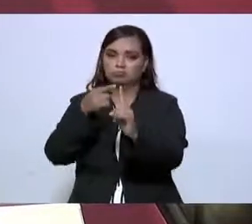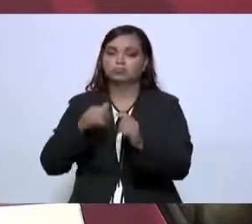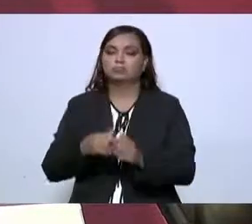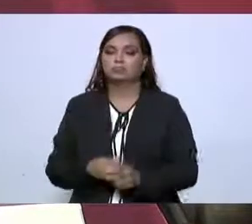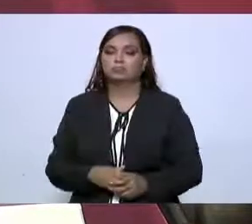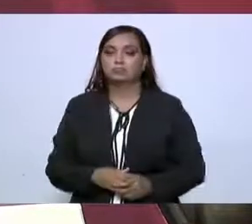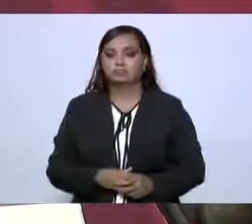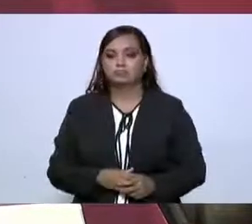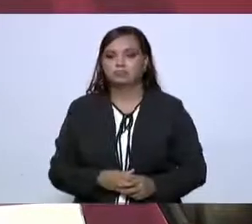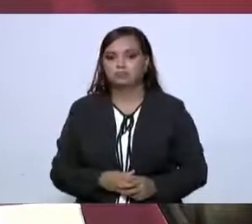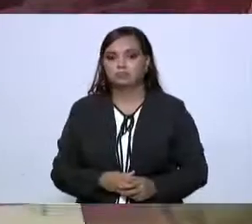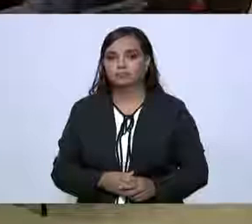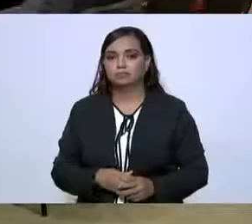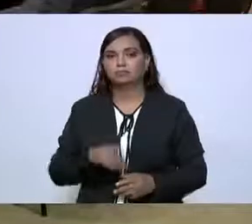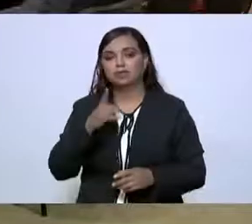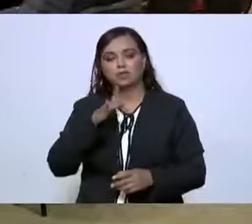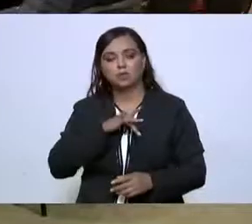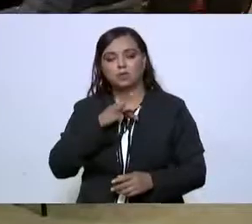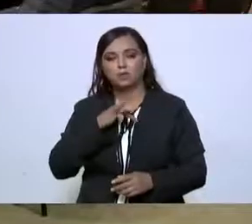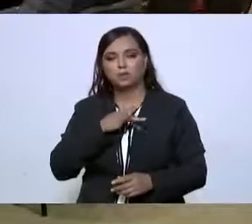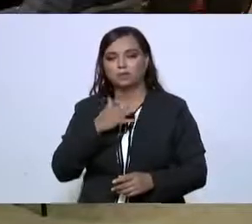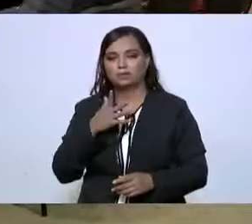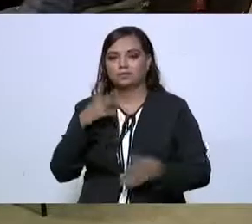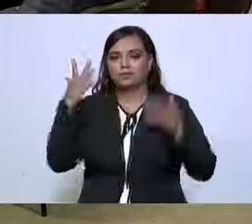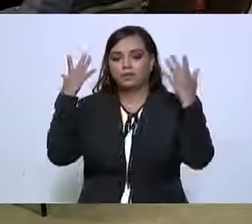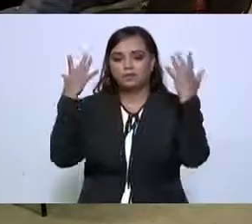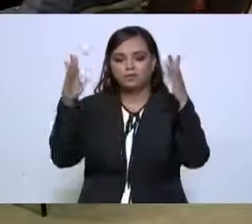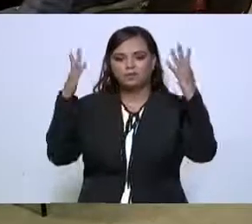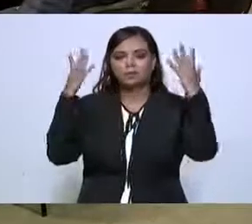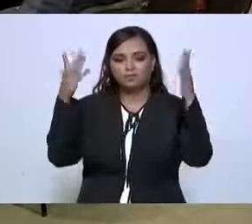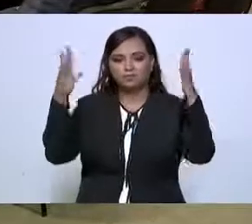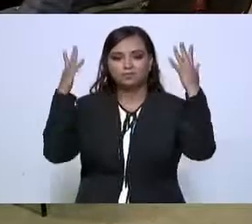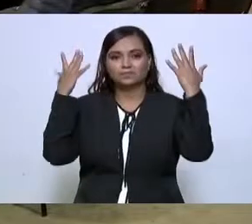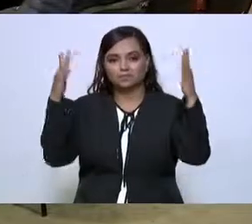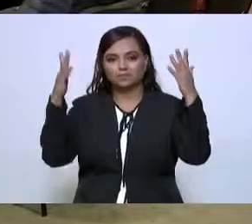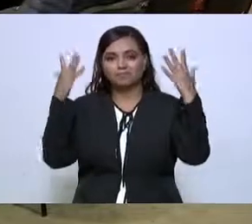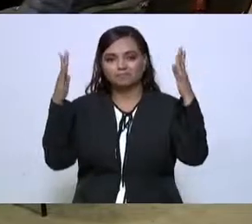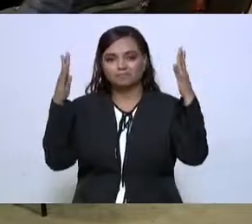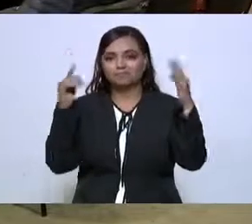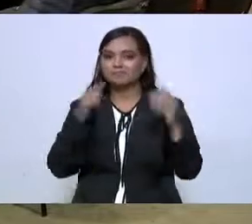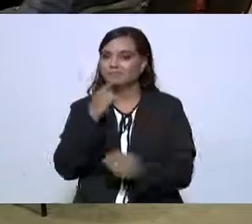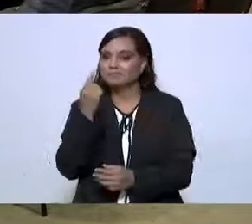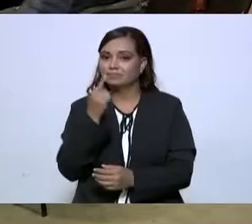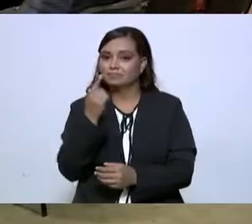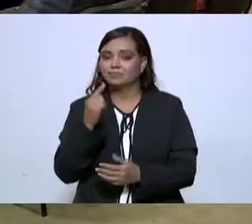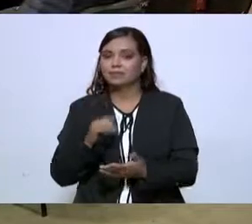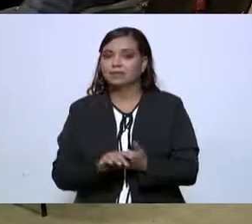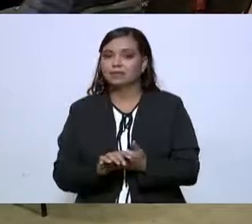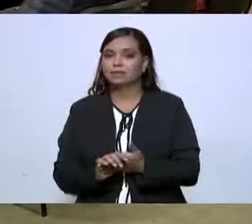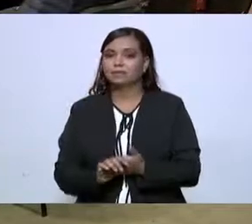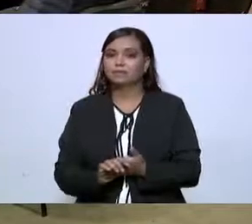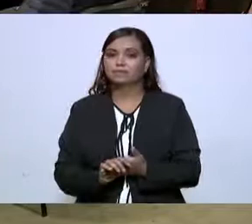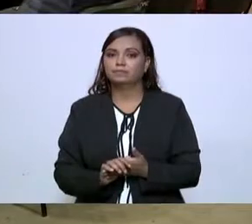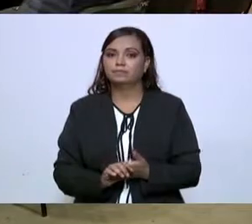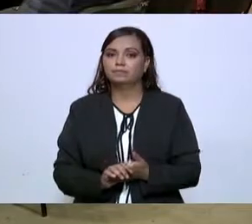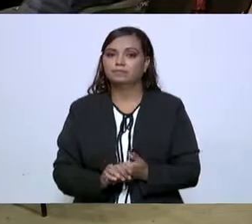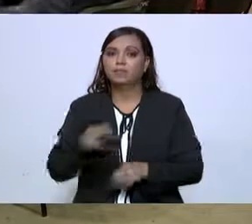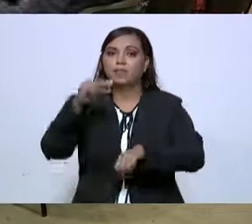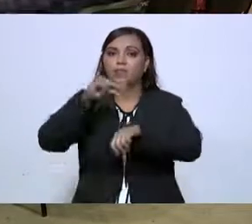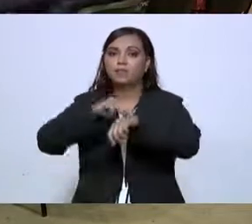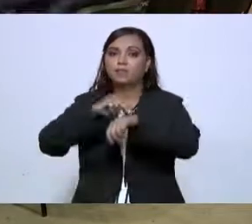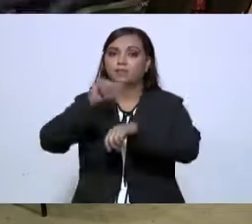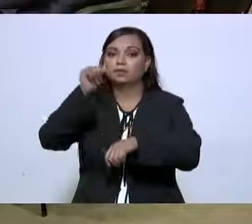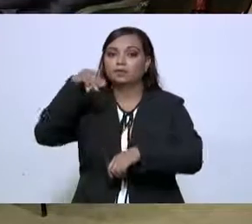celebro y aplaudo que el doctor